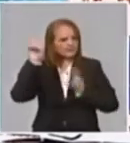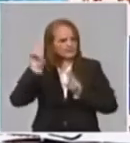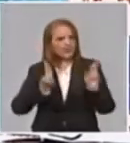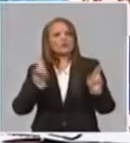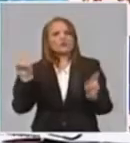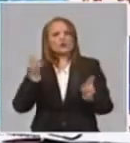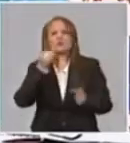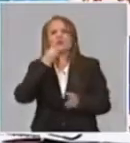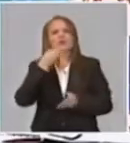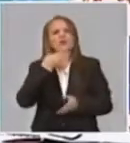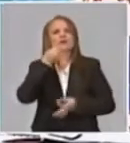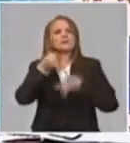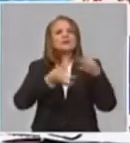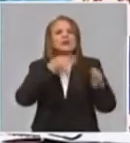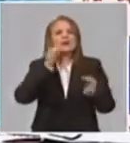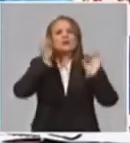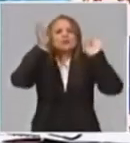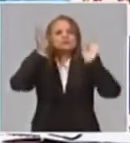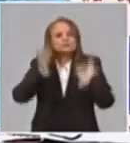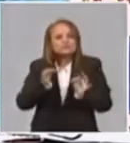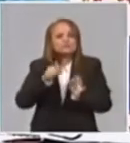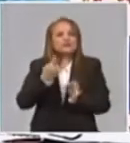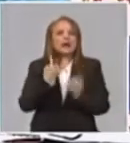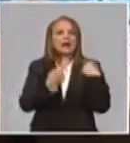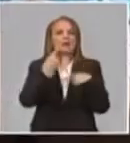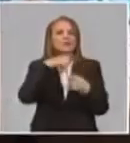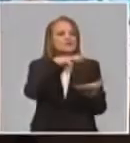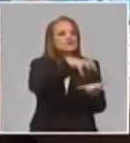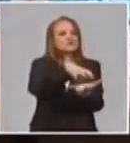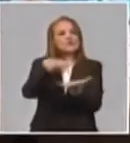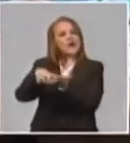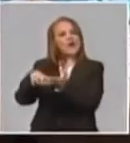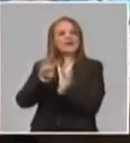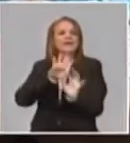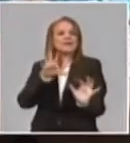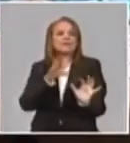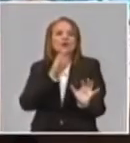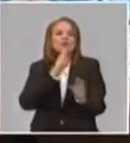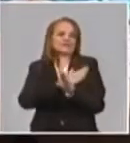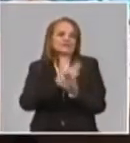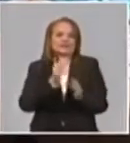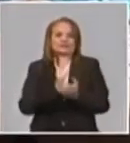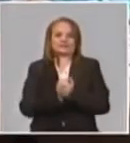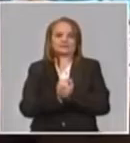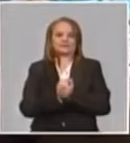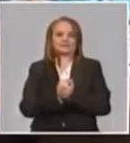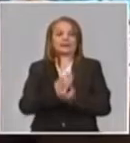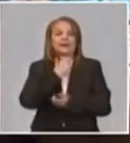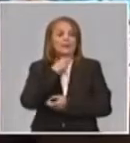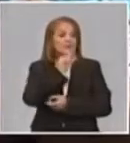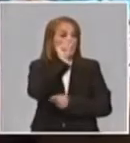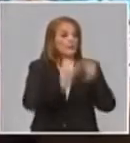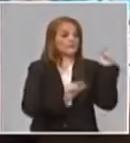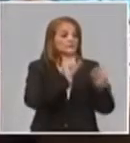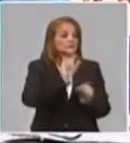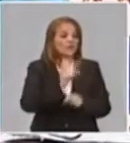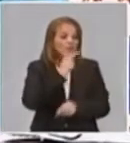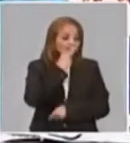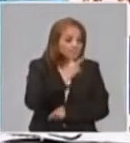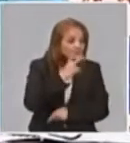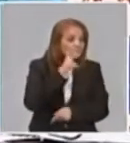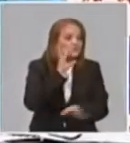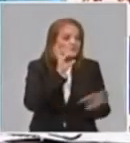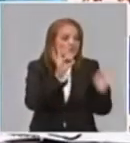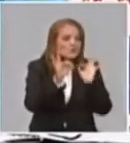se ha intervenido en sectores sociales diferentes. Porque, por ejemplo, las personas que cuidan a los ancianos, o las que